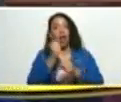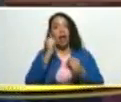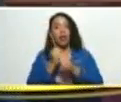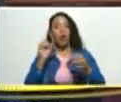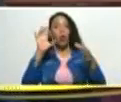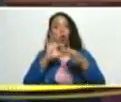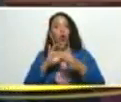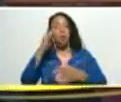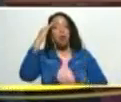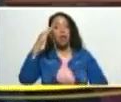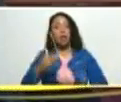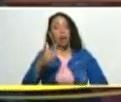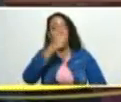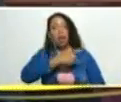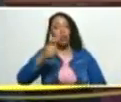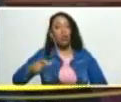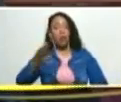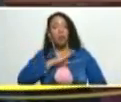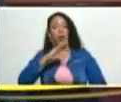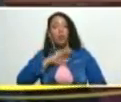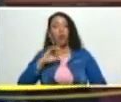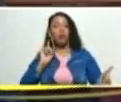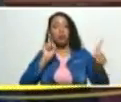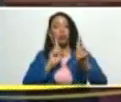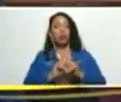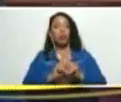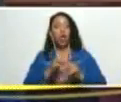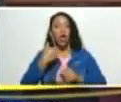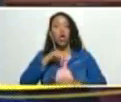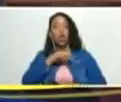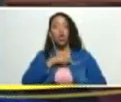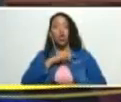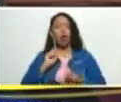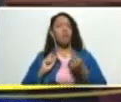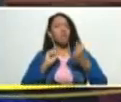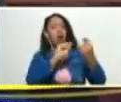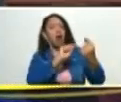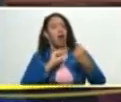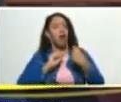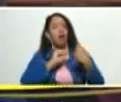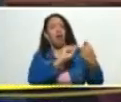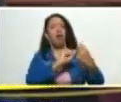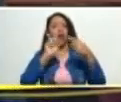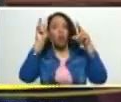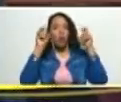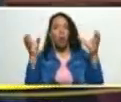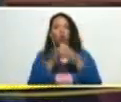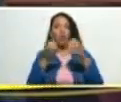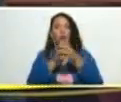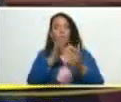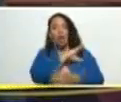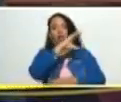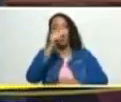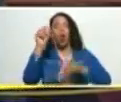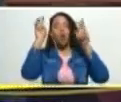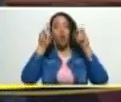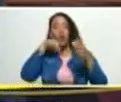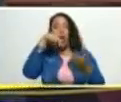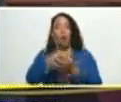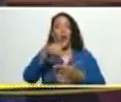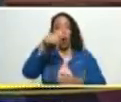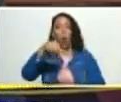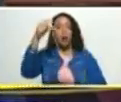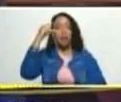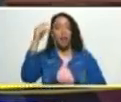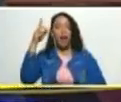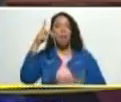-militar pues en su propio ser estábamos discutiendo la nueva junta directiva que ha sido nombrada el día de hoy de